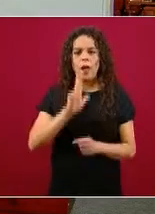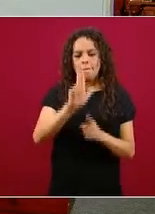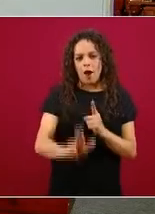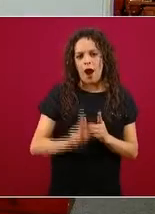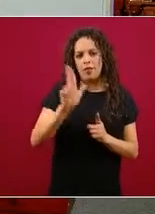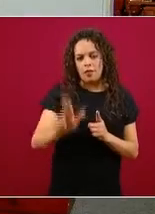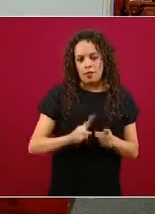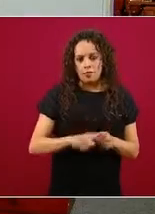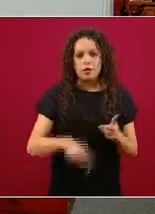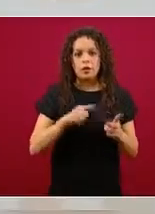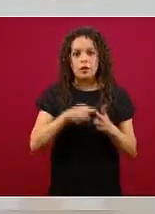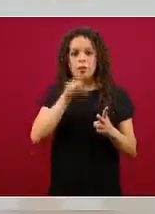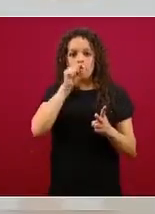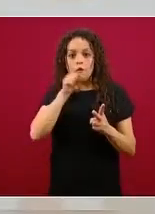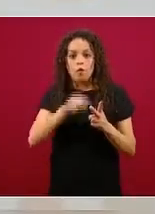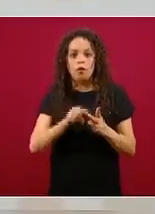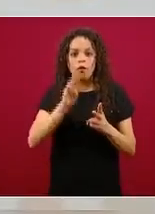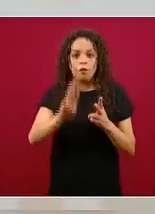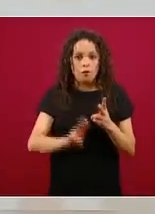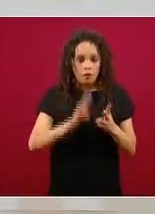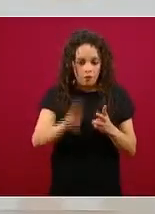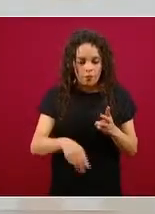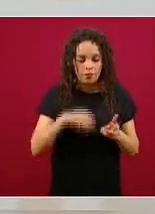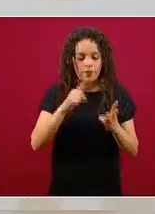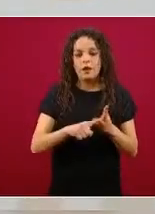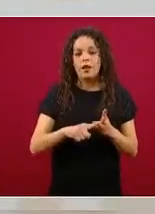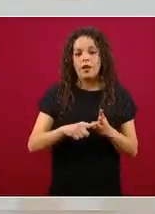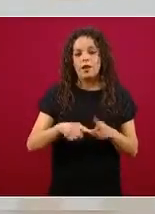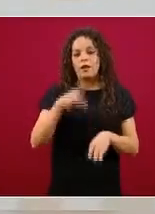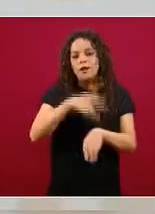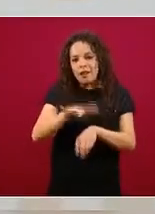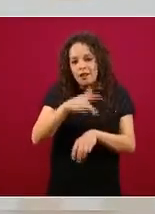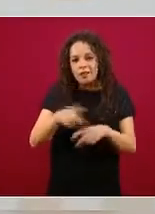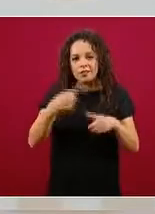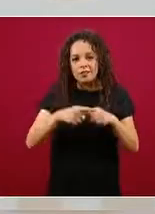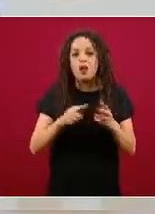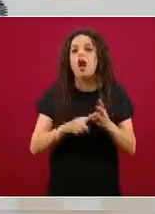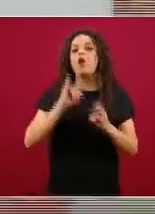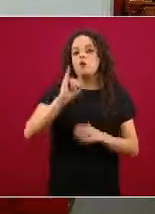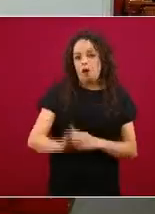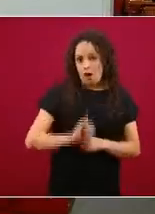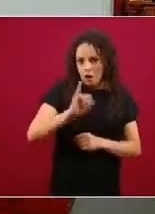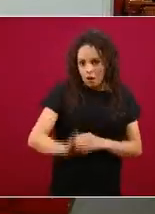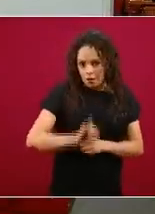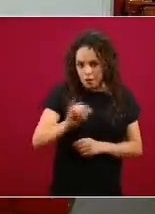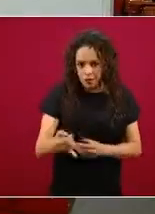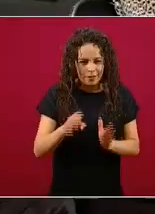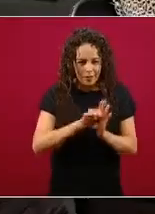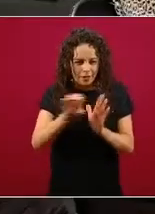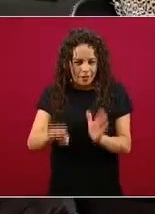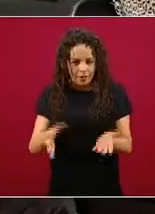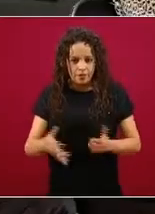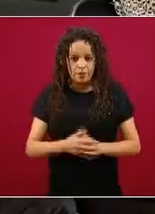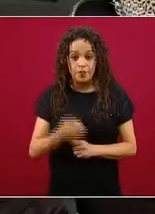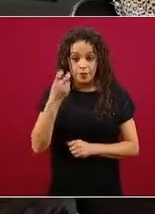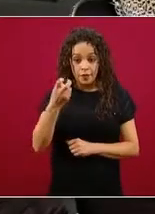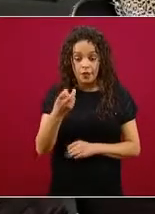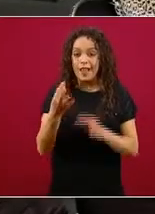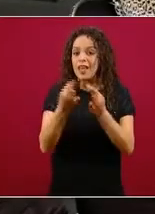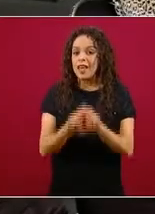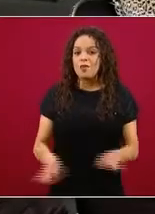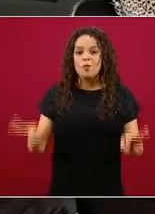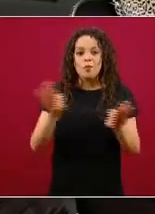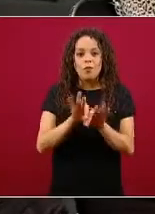el queso los jueves por decir un ejemplo fabricado es decir el objetivo fundamental es que las personas no estén